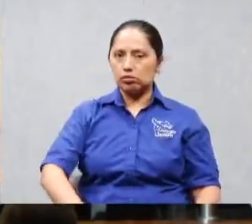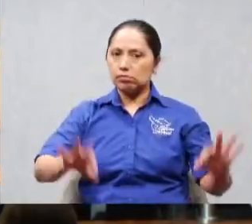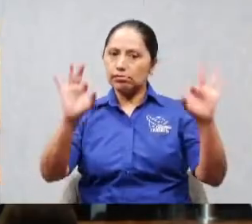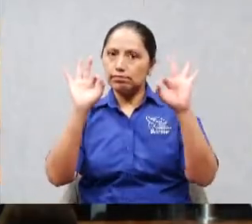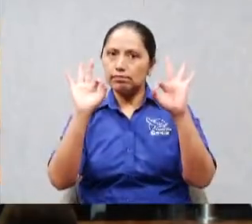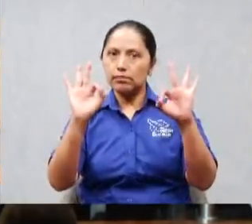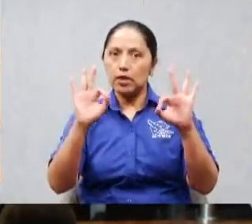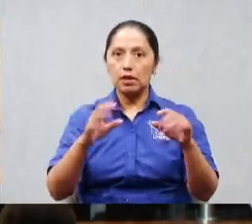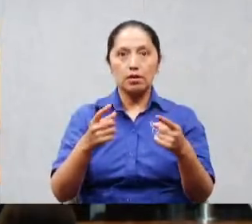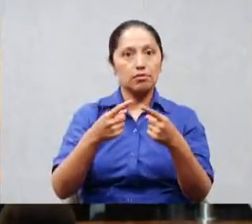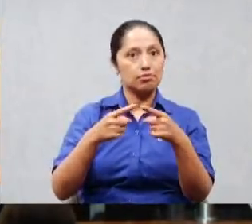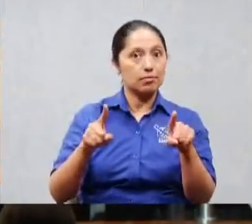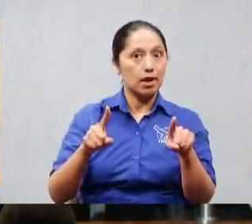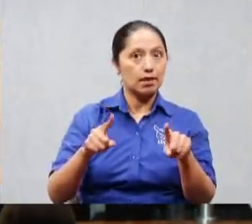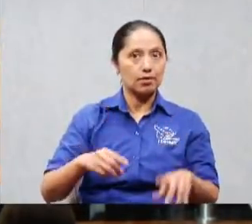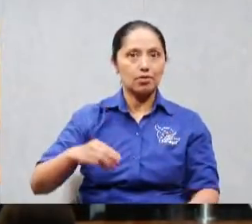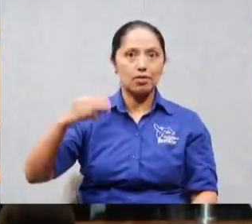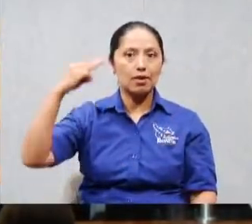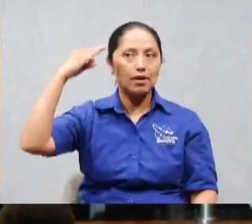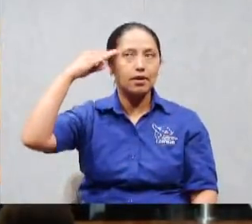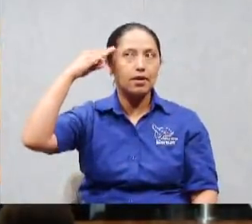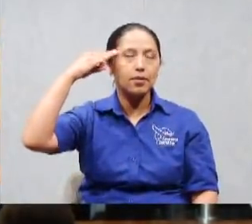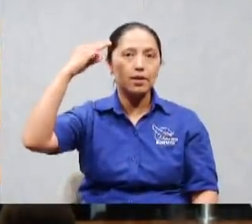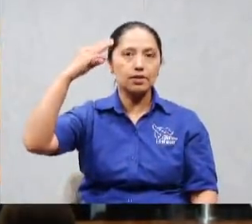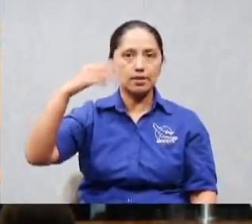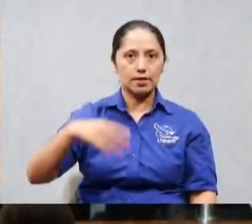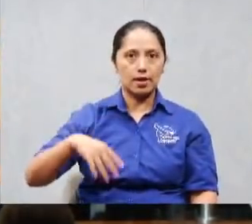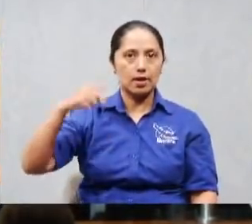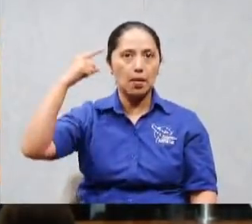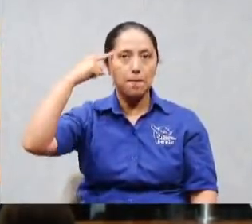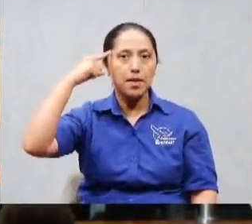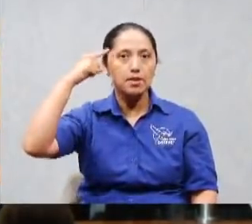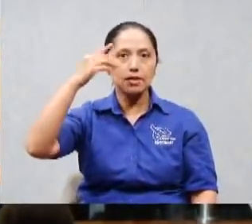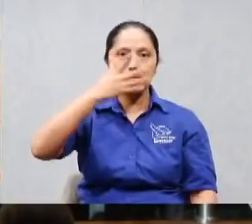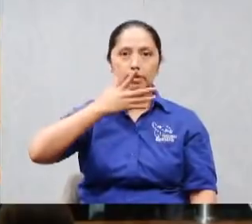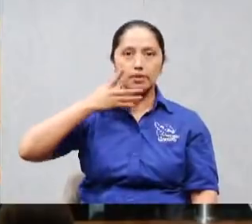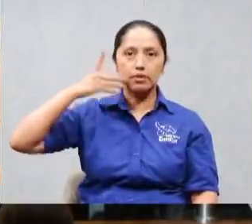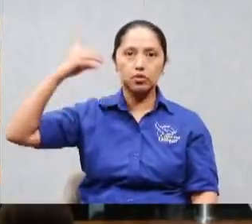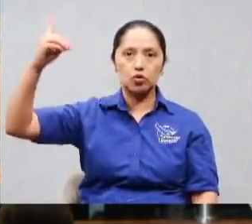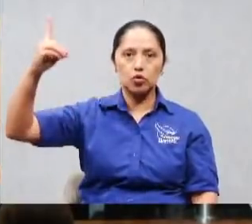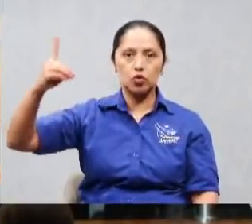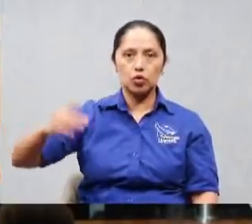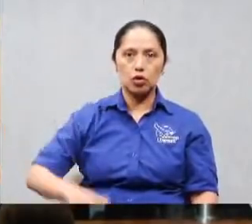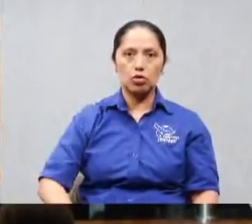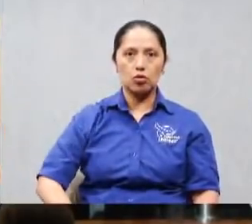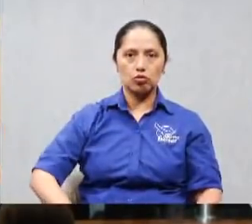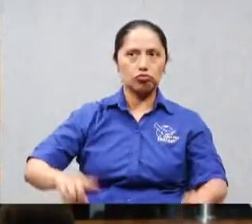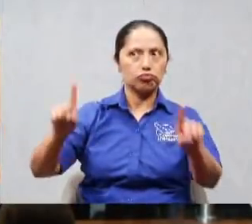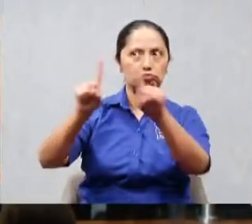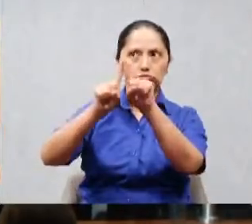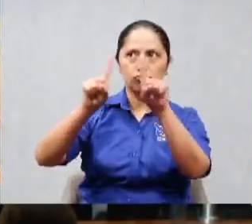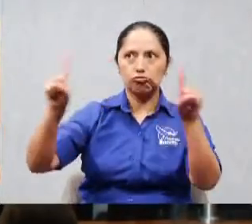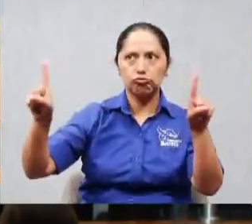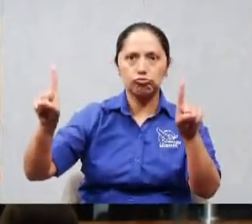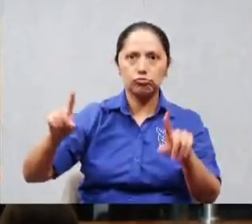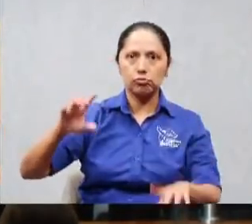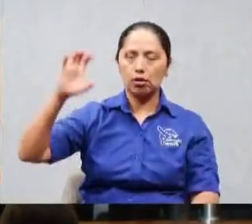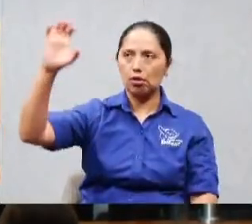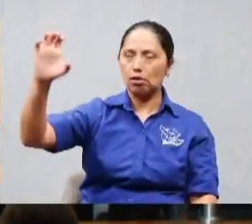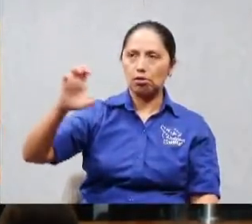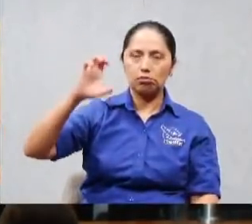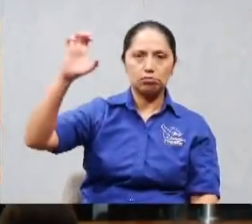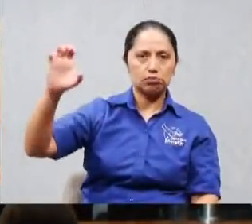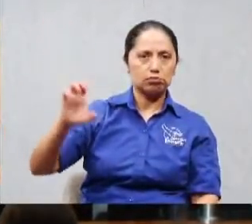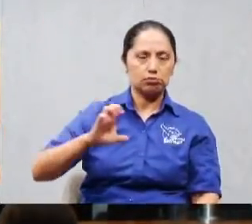mente de Dios es infinita. Sus pensamientos son inalcanzables. Yo creo que vamos a pasar toda la